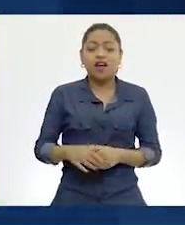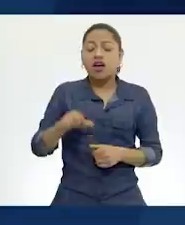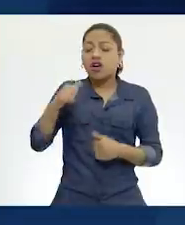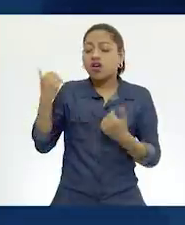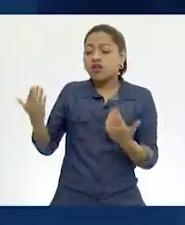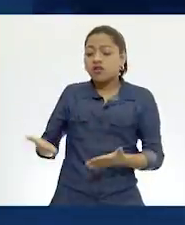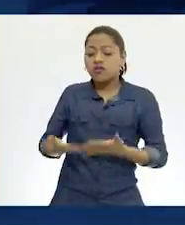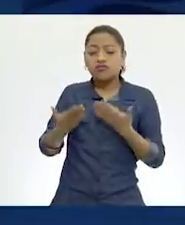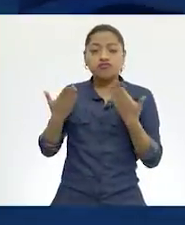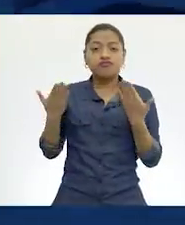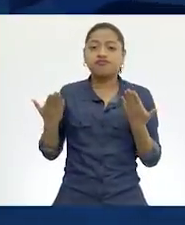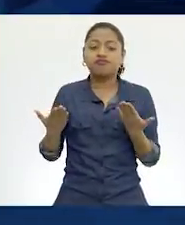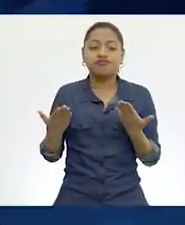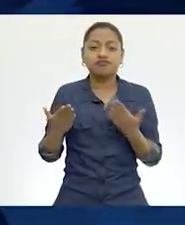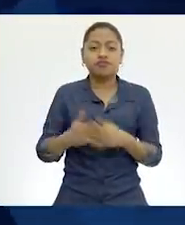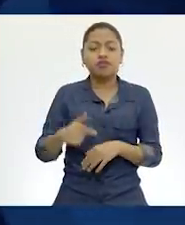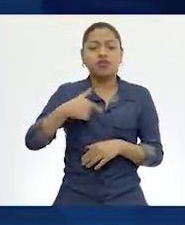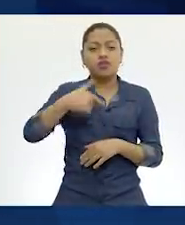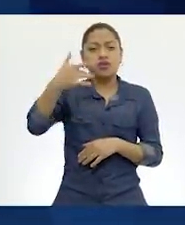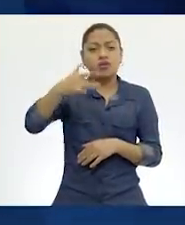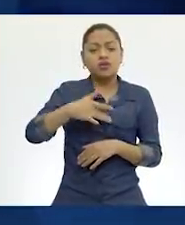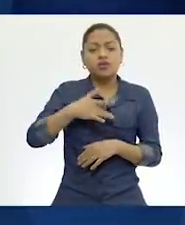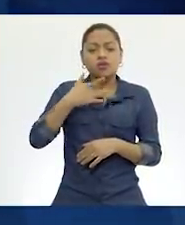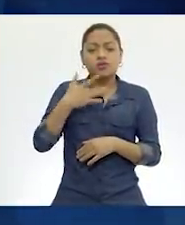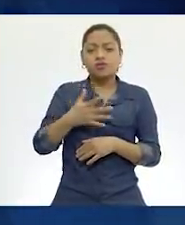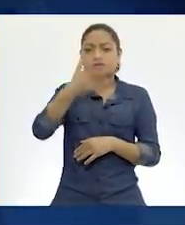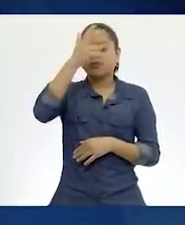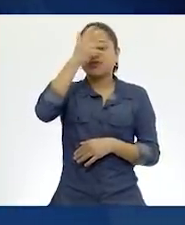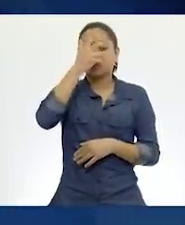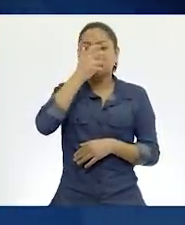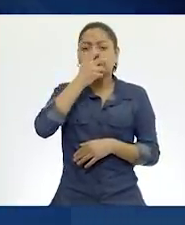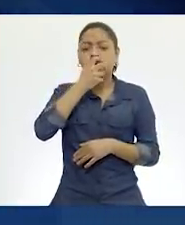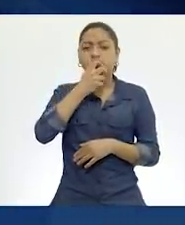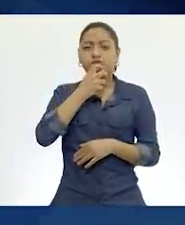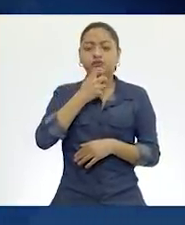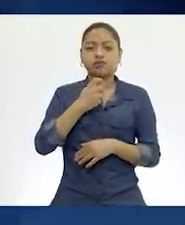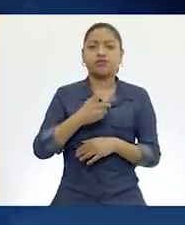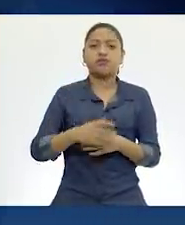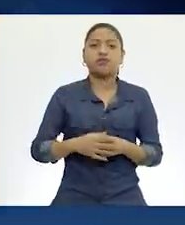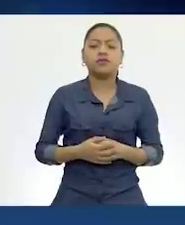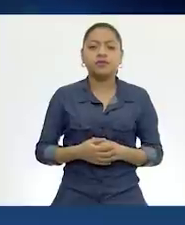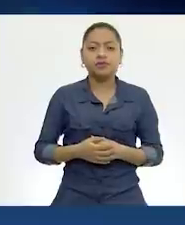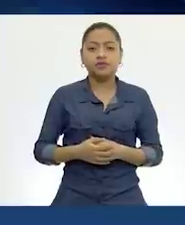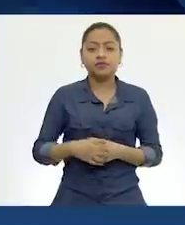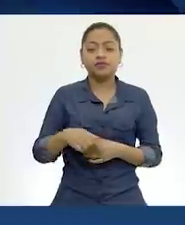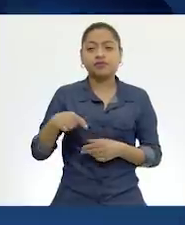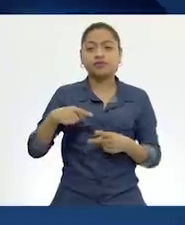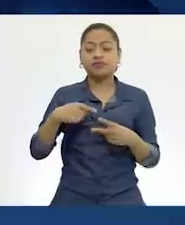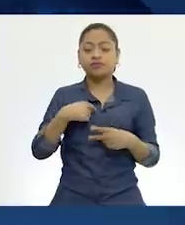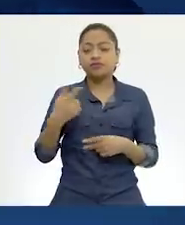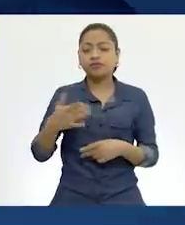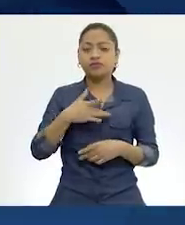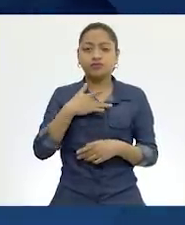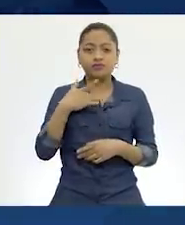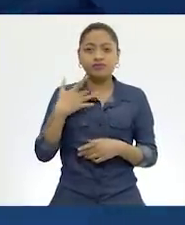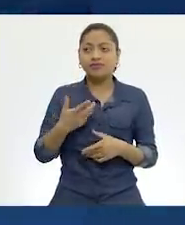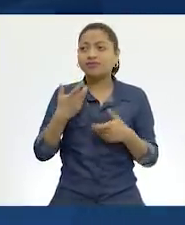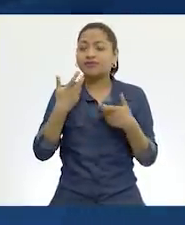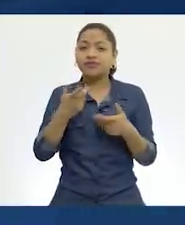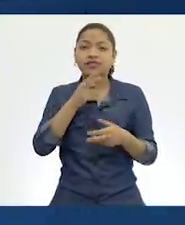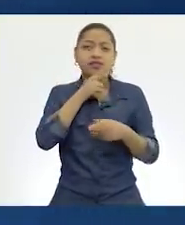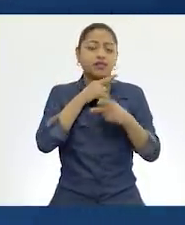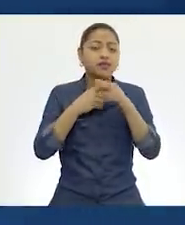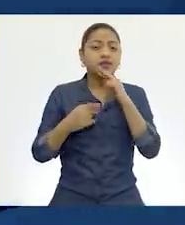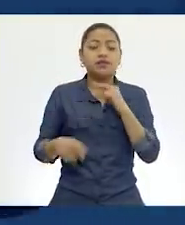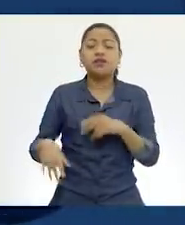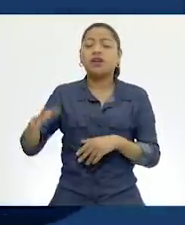que miran de lejos, destrozando las luces que siguen estáticas esta lucha de mi anhelo, buscando la